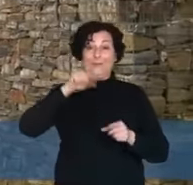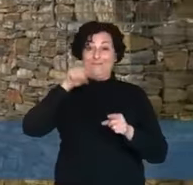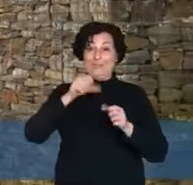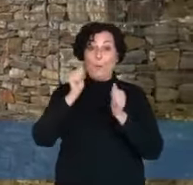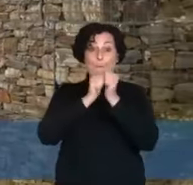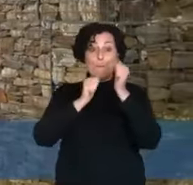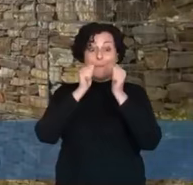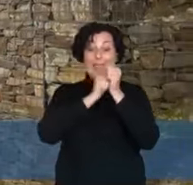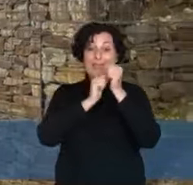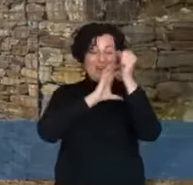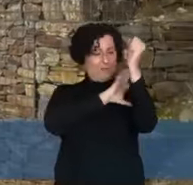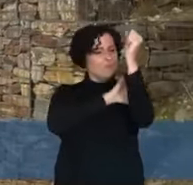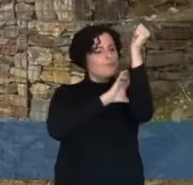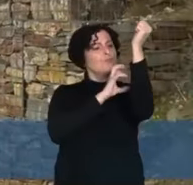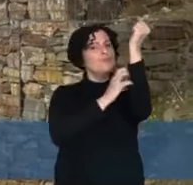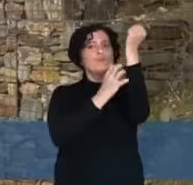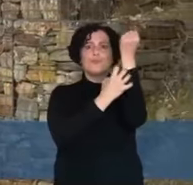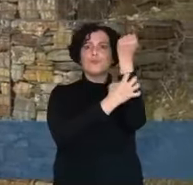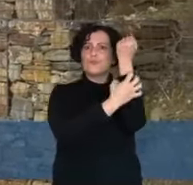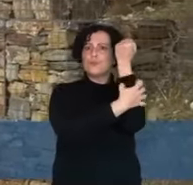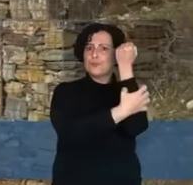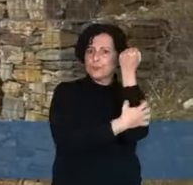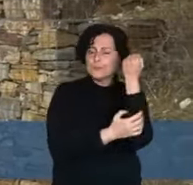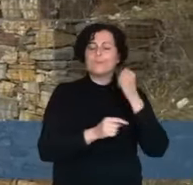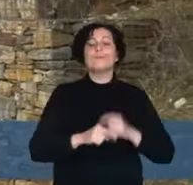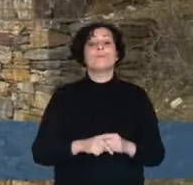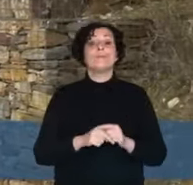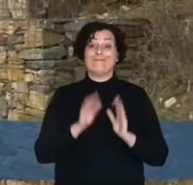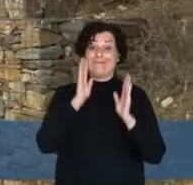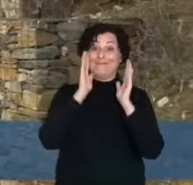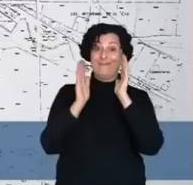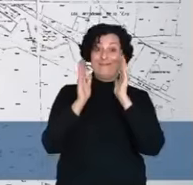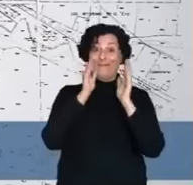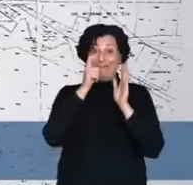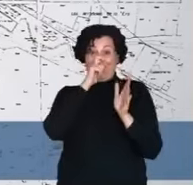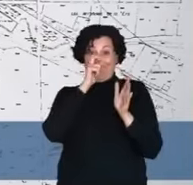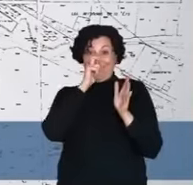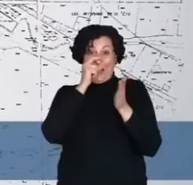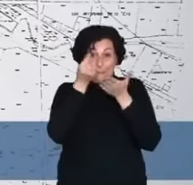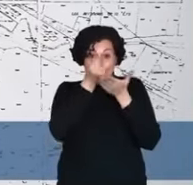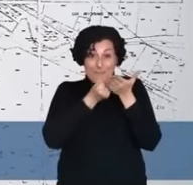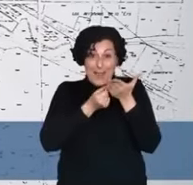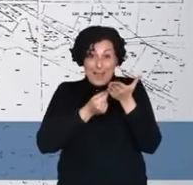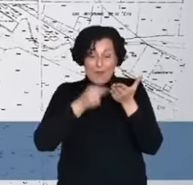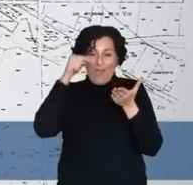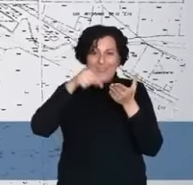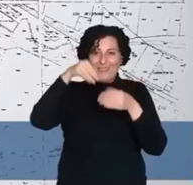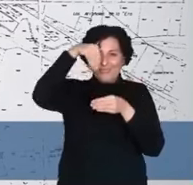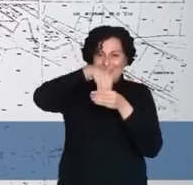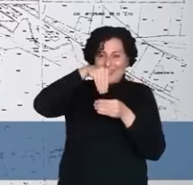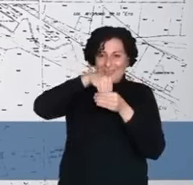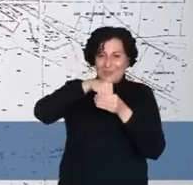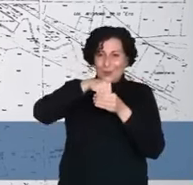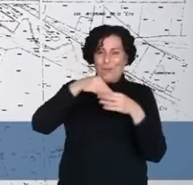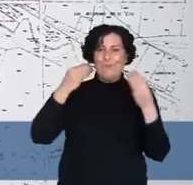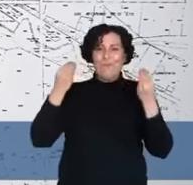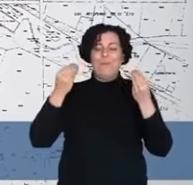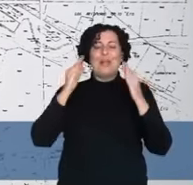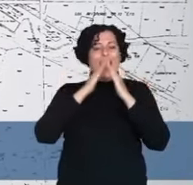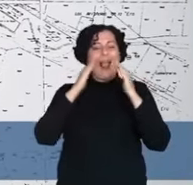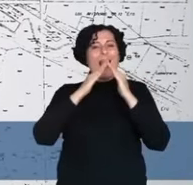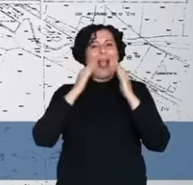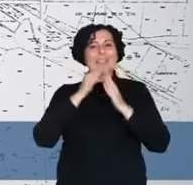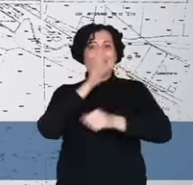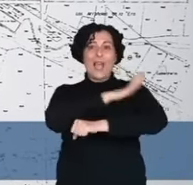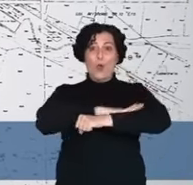que se sujetan unas a otras. Según los planos de la época, en el interior de la fortaleza estaban la residencia del